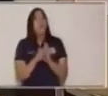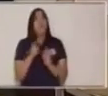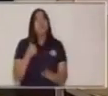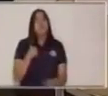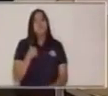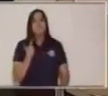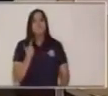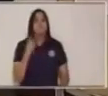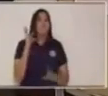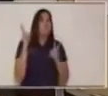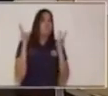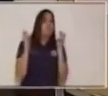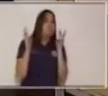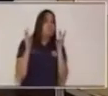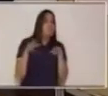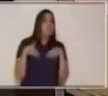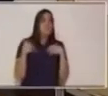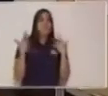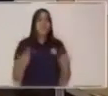hablar sobre